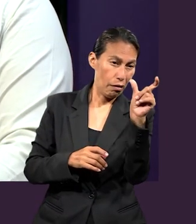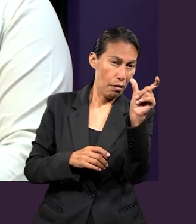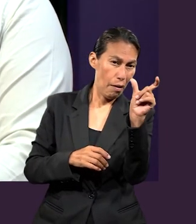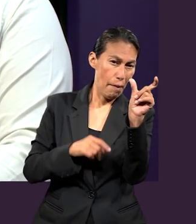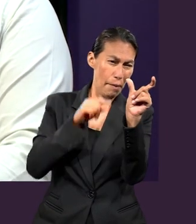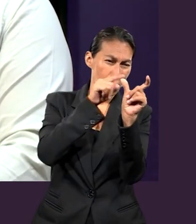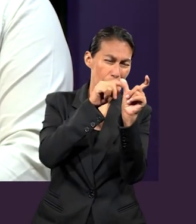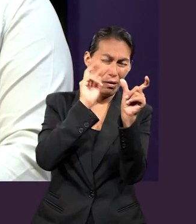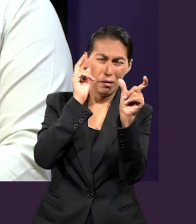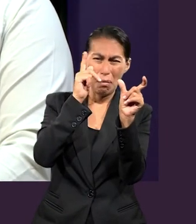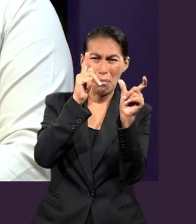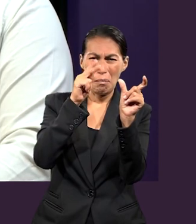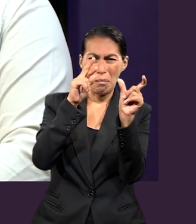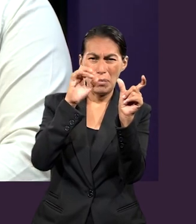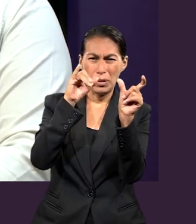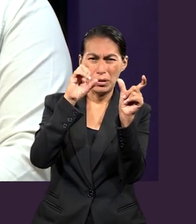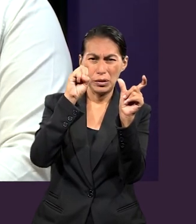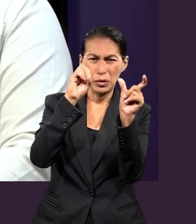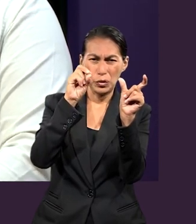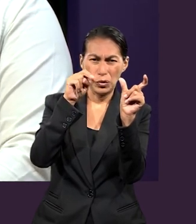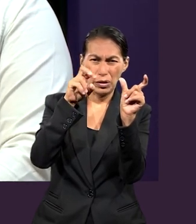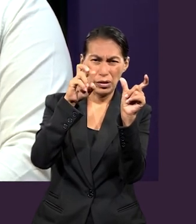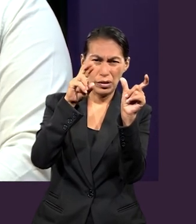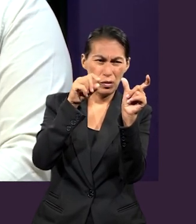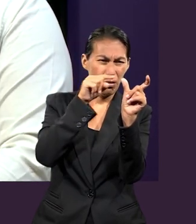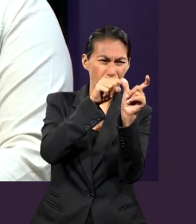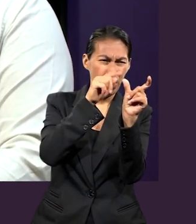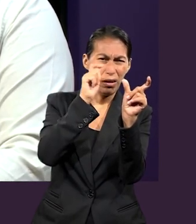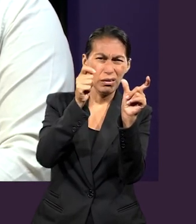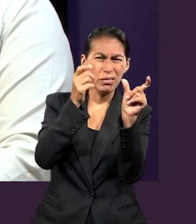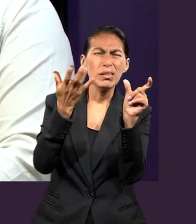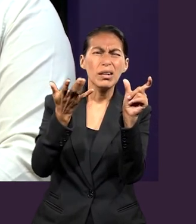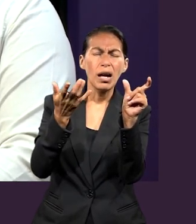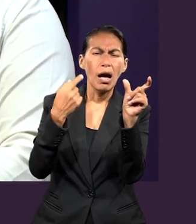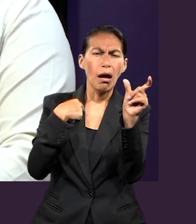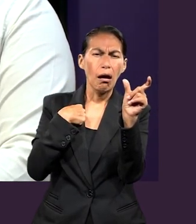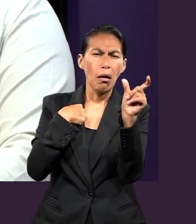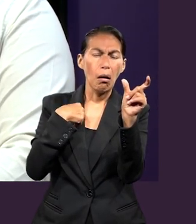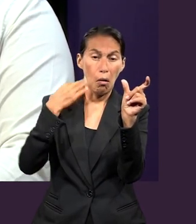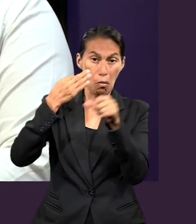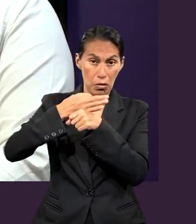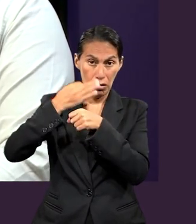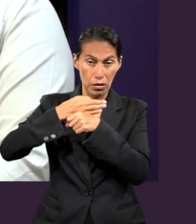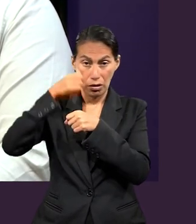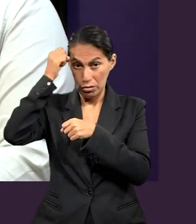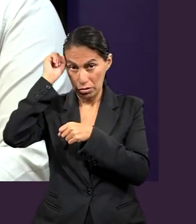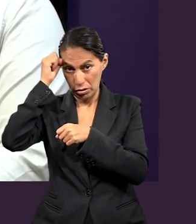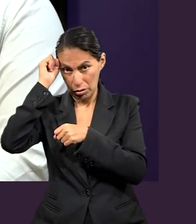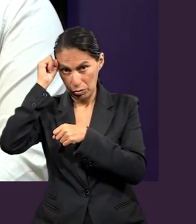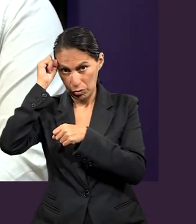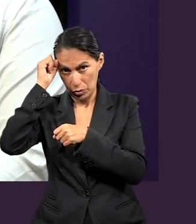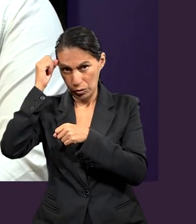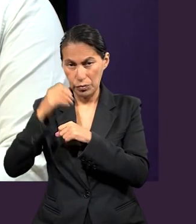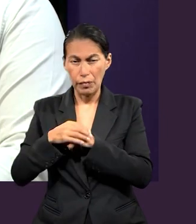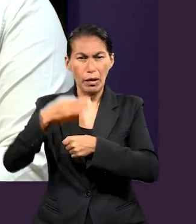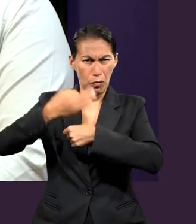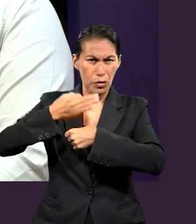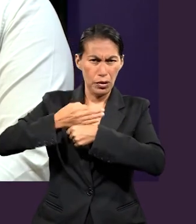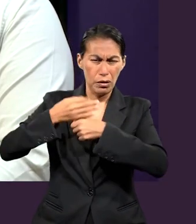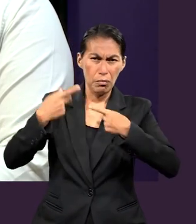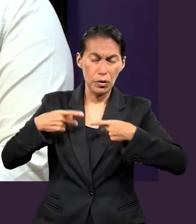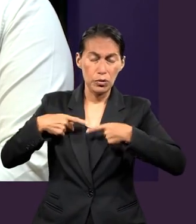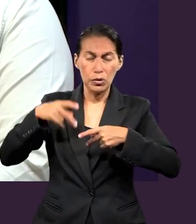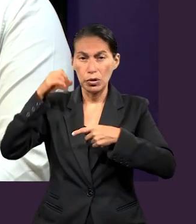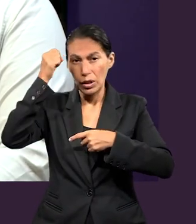palabra que muchos utilizamos y que en la actualidad se confunde a veces por siervos, ¿no? En la actualidad,